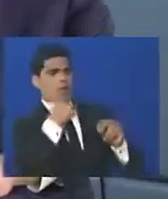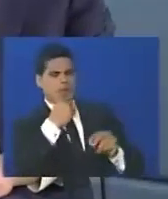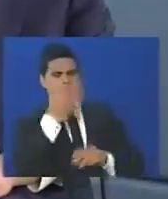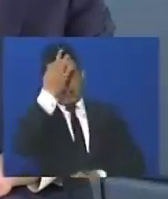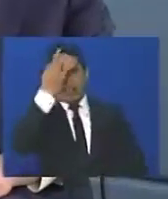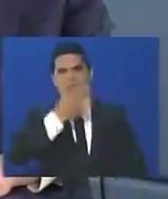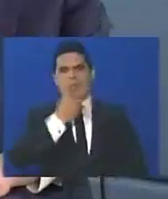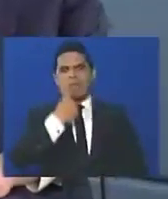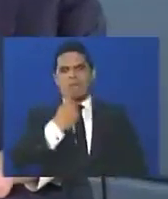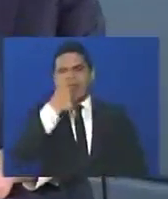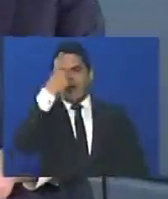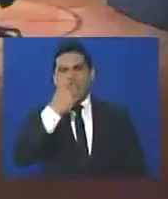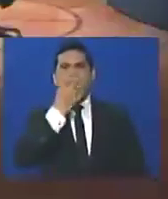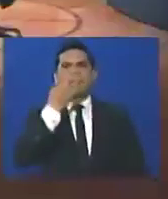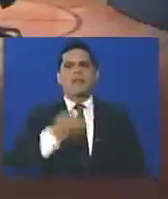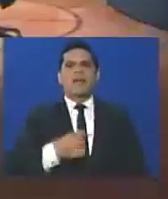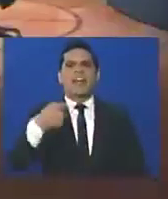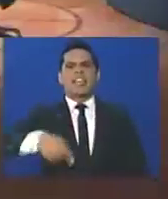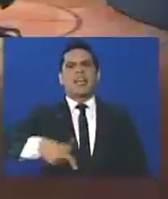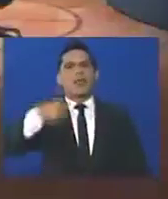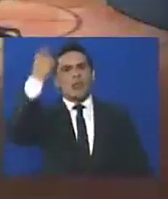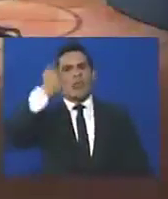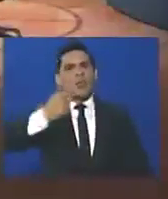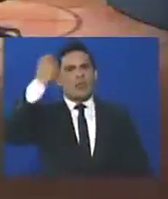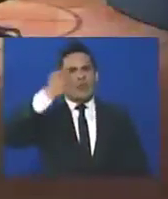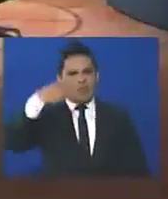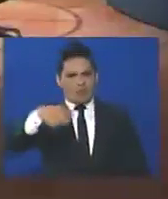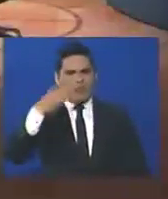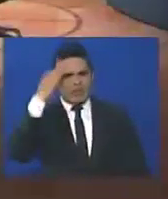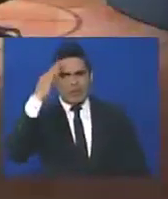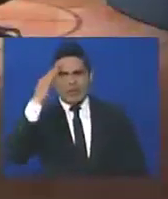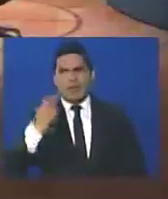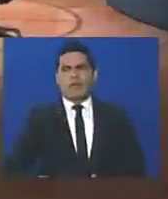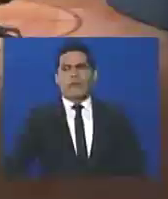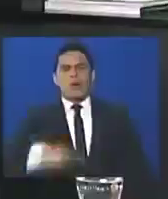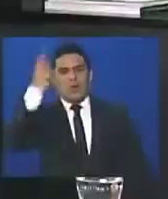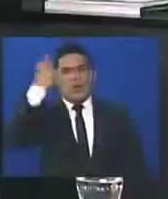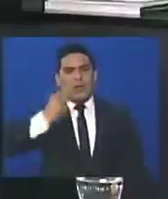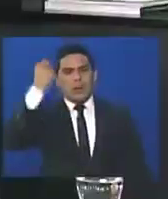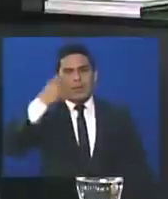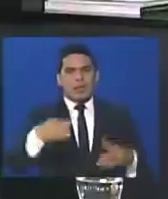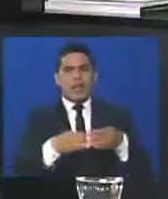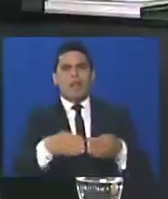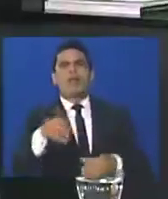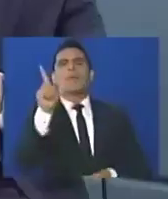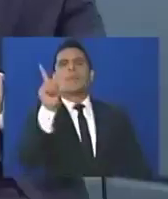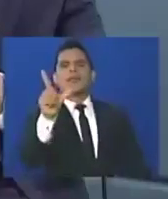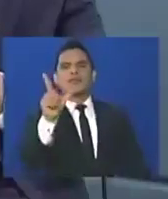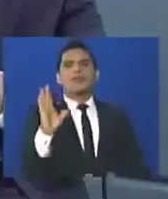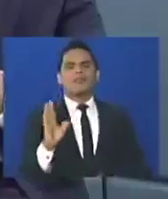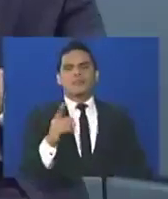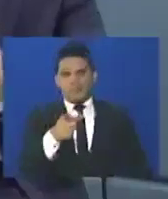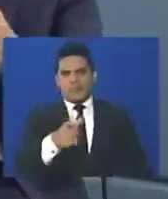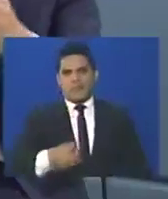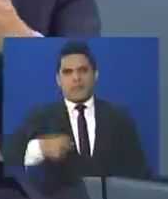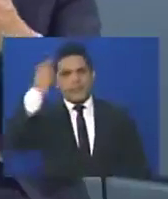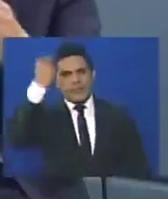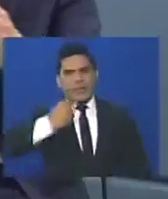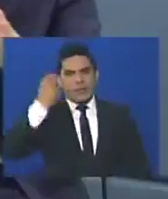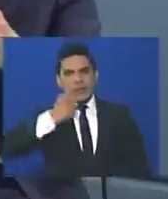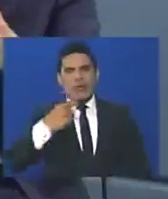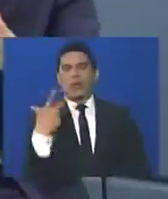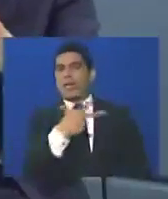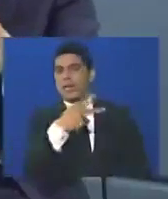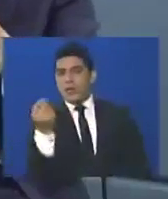vamos a hablar en serio, aquí hubo un diputado, hay un diputado, del Partido Socialista Unido de Venezuela, que no